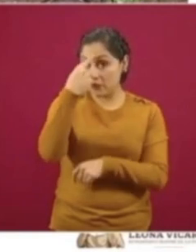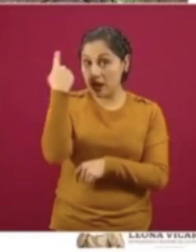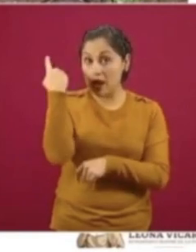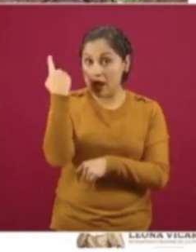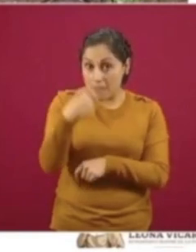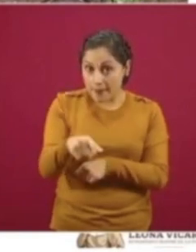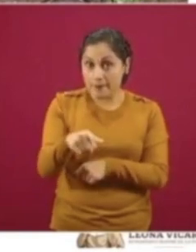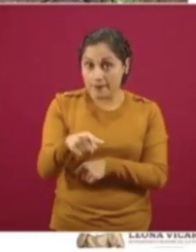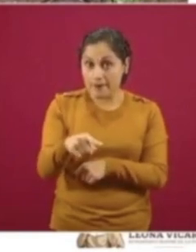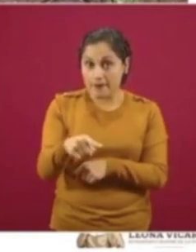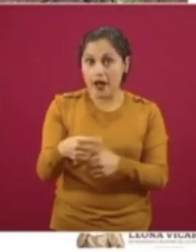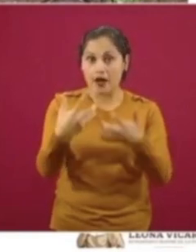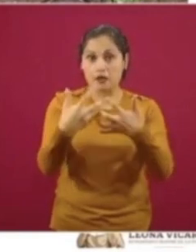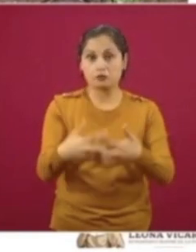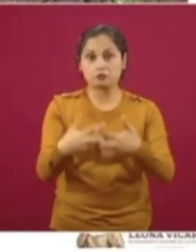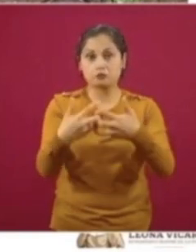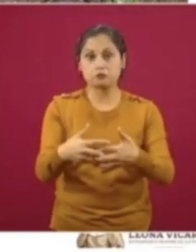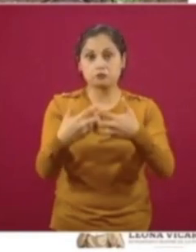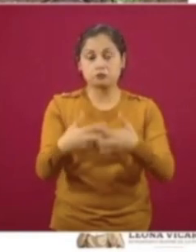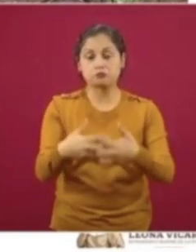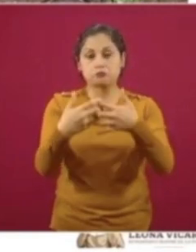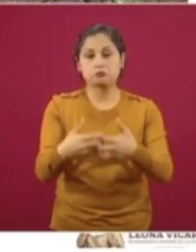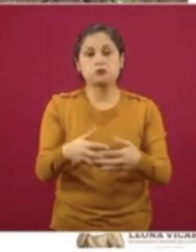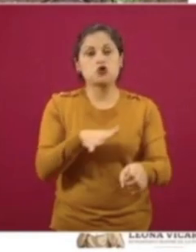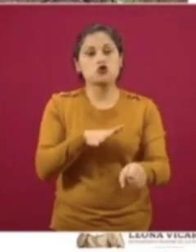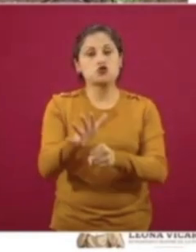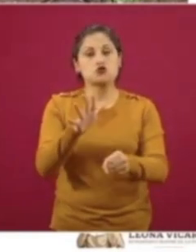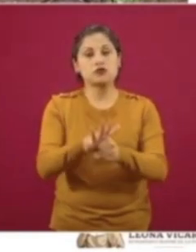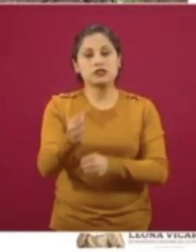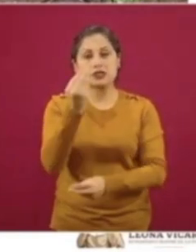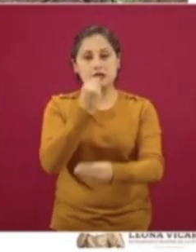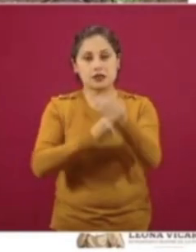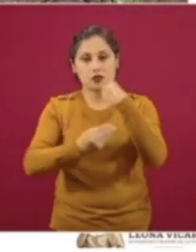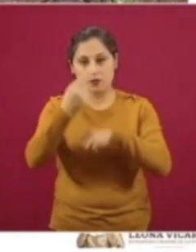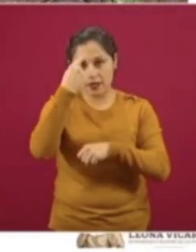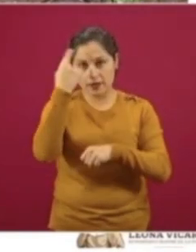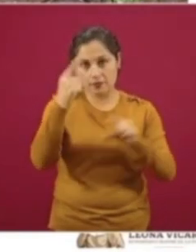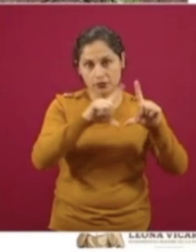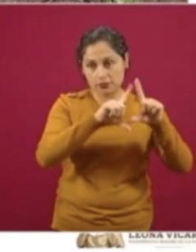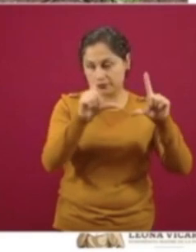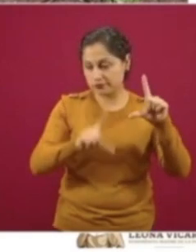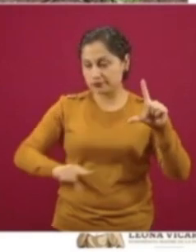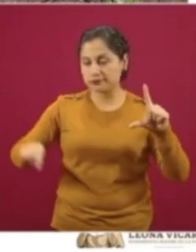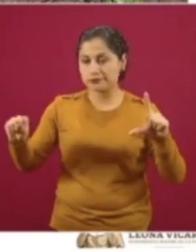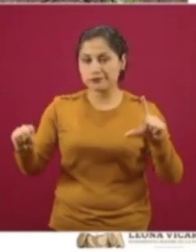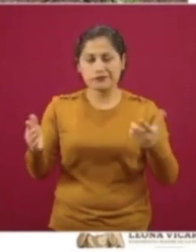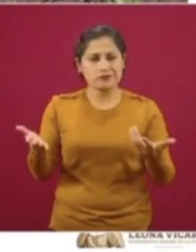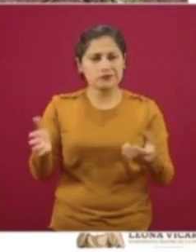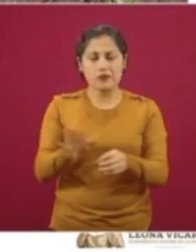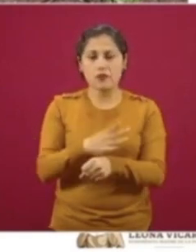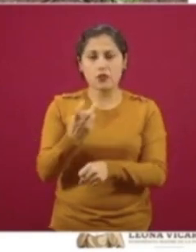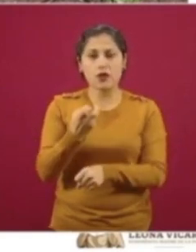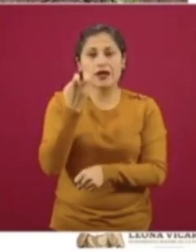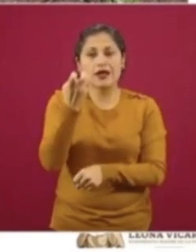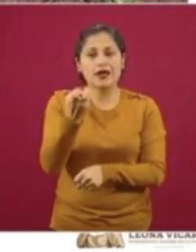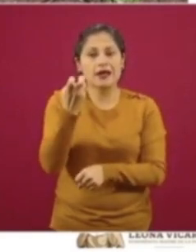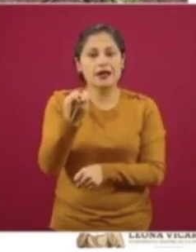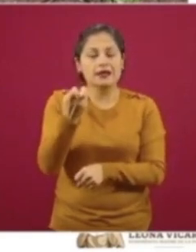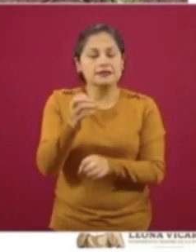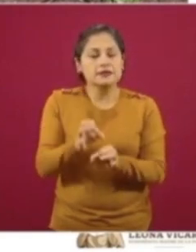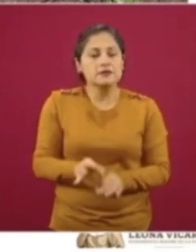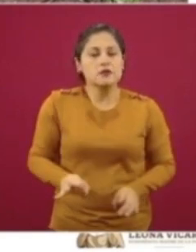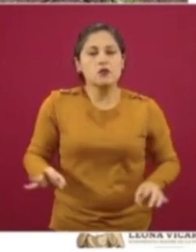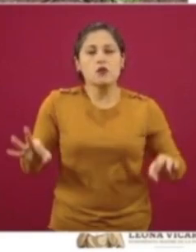autosuficiencia alimentaria en México. La autosuficiencia alimentaria es la columna vertebral de la nueva política